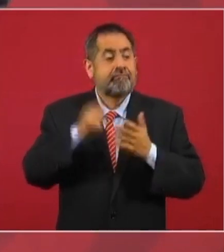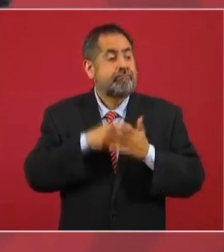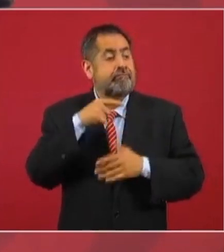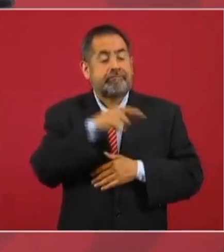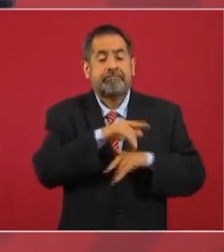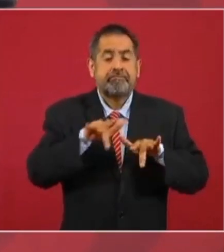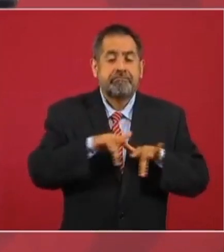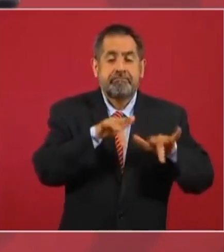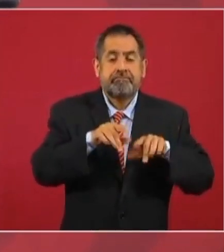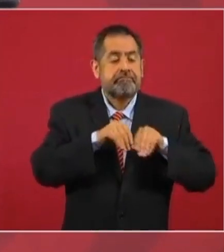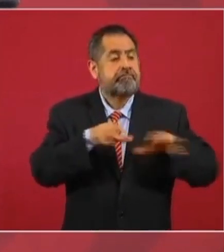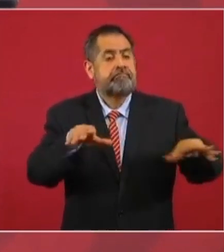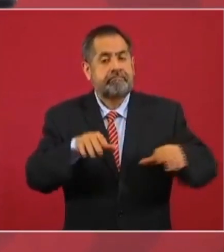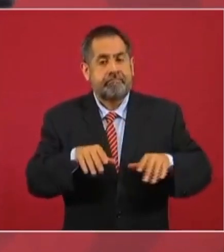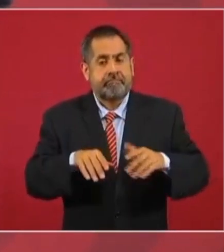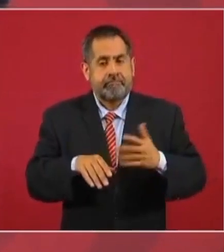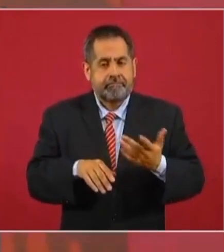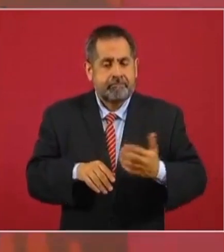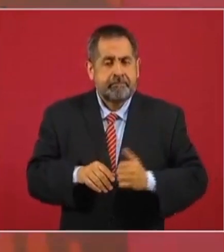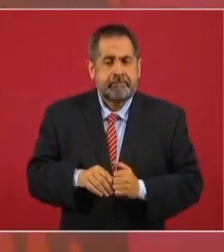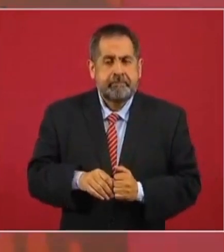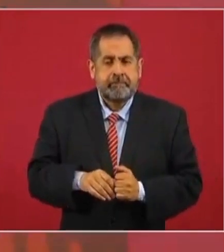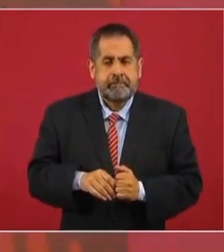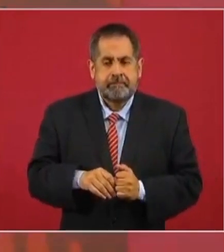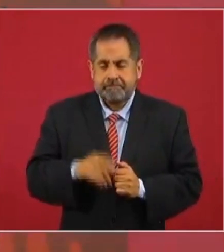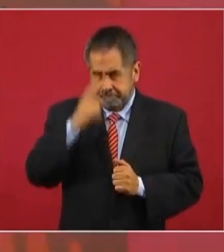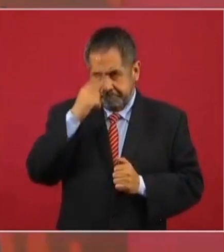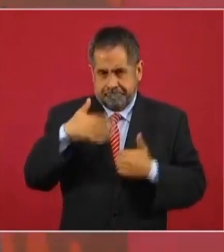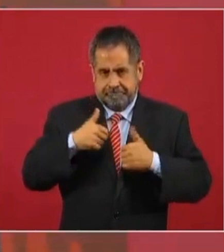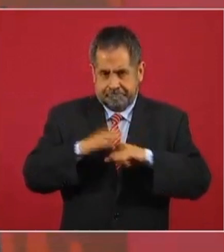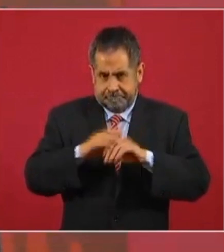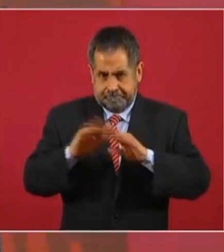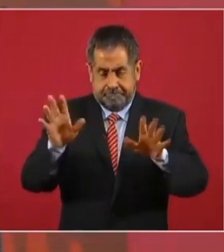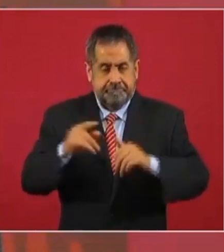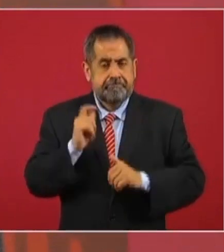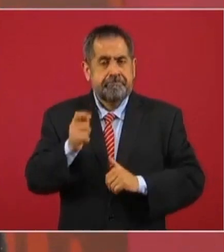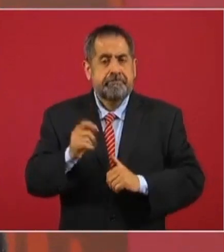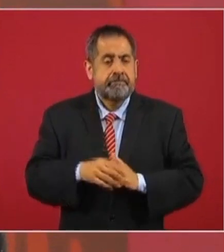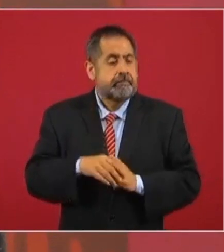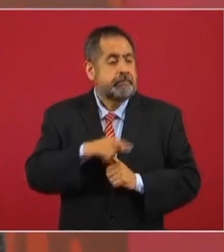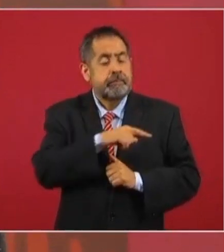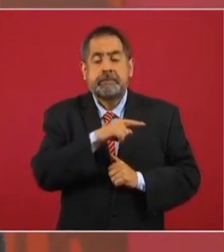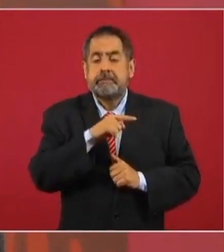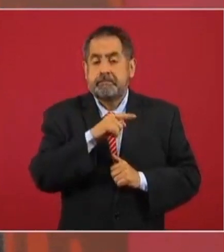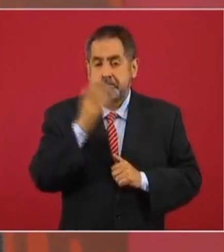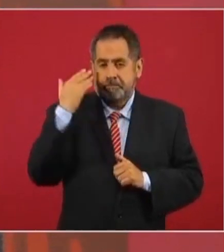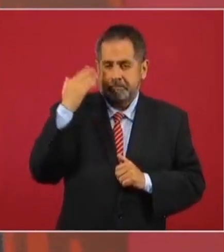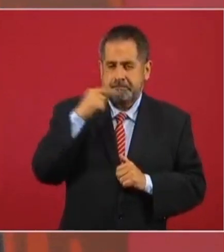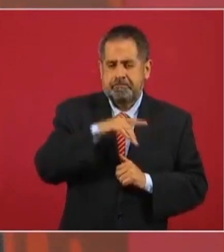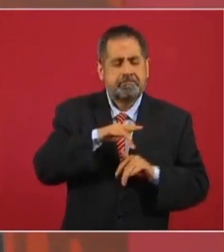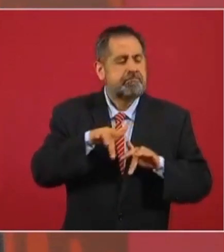si no nos entendemos, transmitieron una